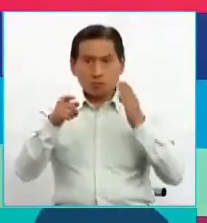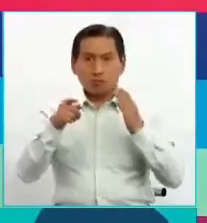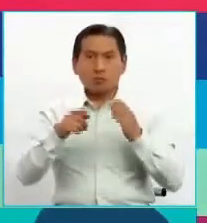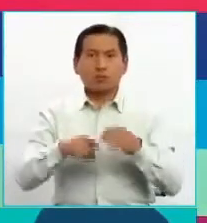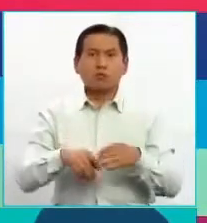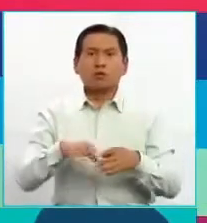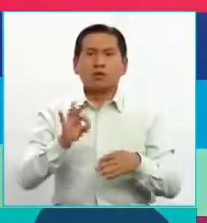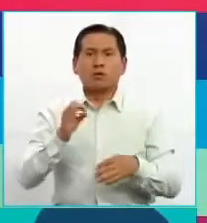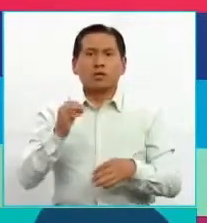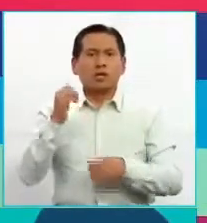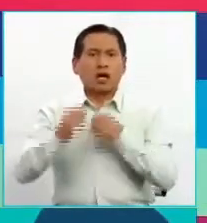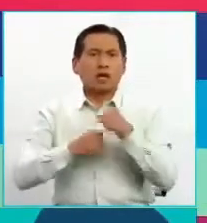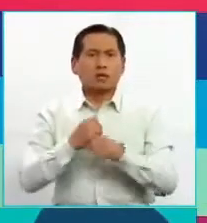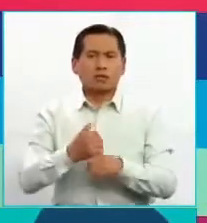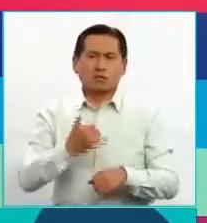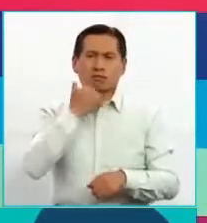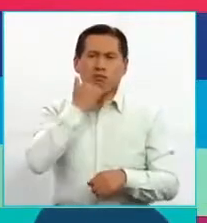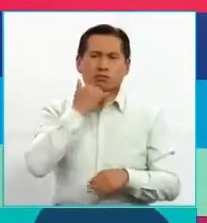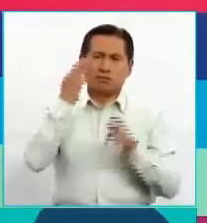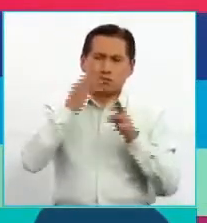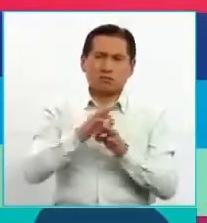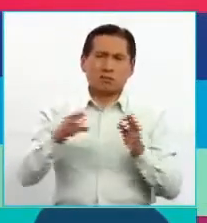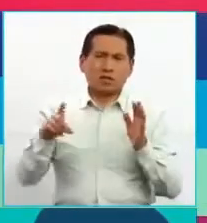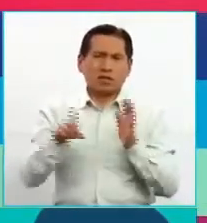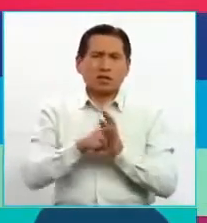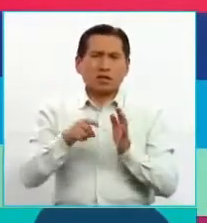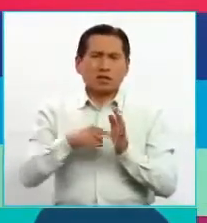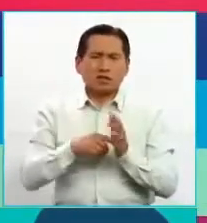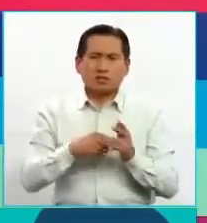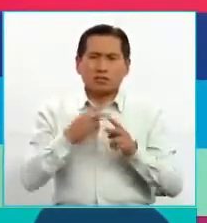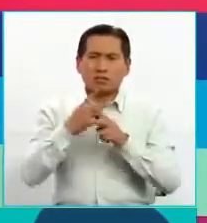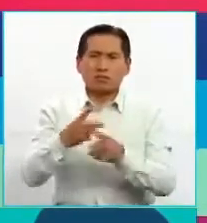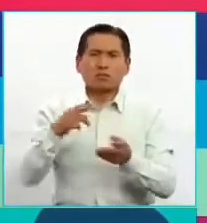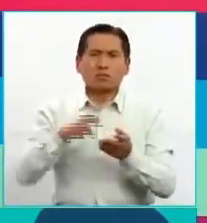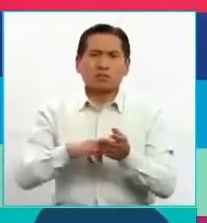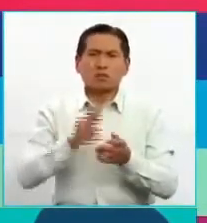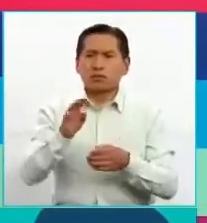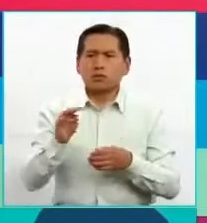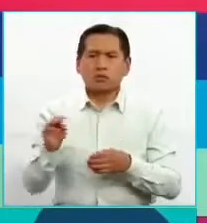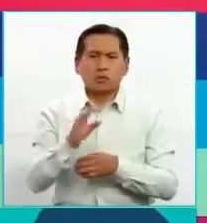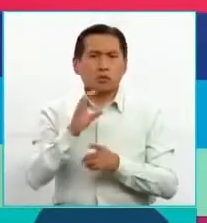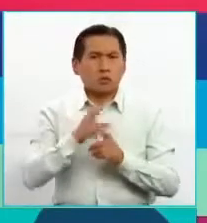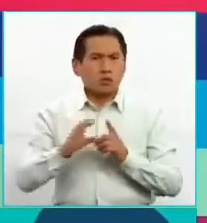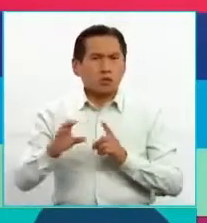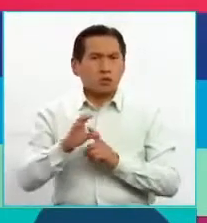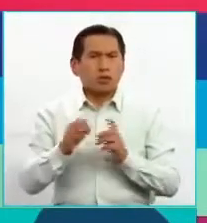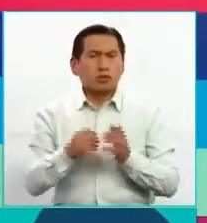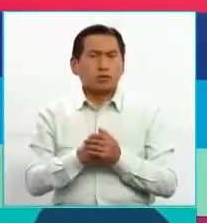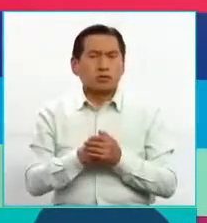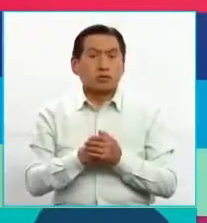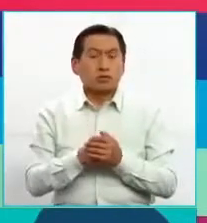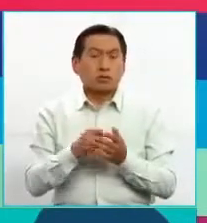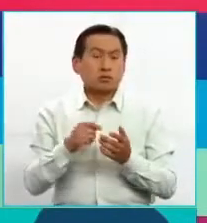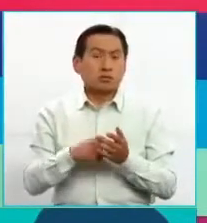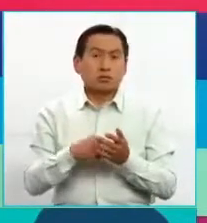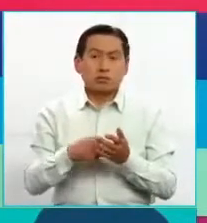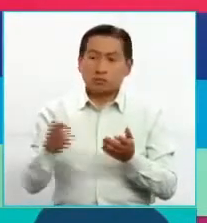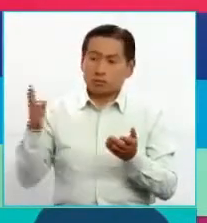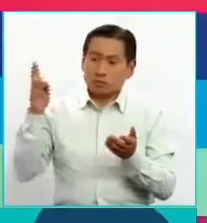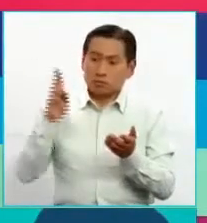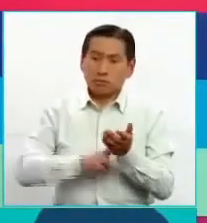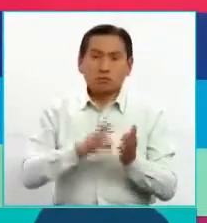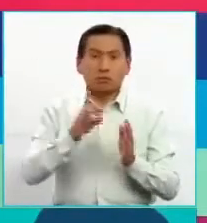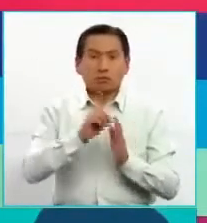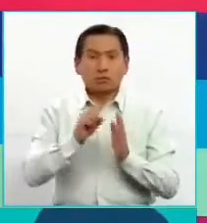años. Ilegalmente, porque con una ley el incomodato se le ha dado al Ministerio de Culturas. Ya eso se ha abrogado con un